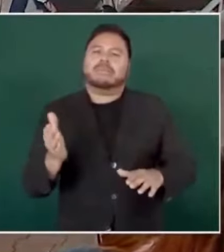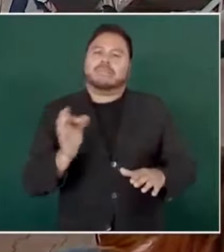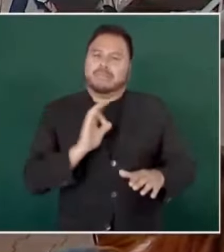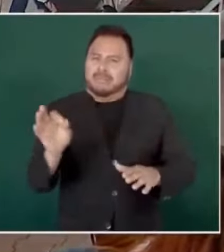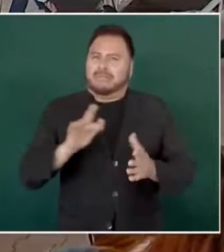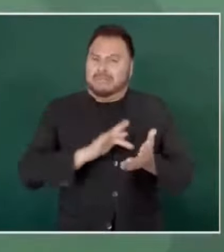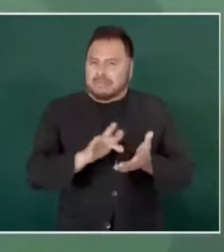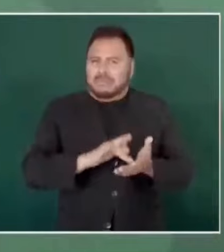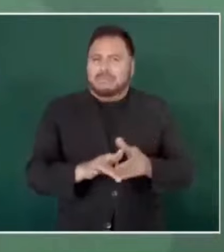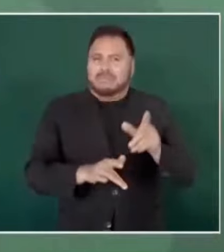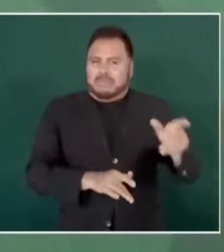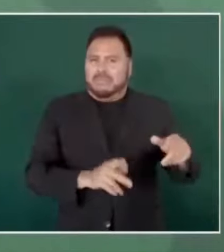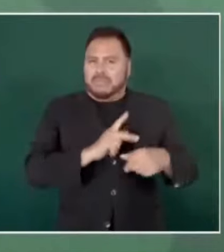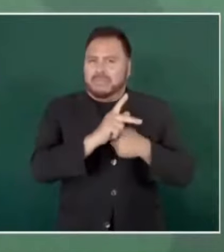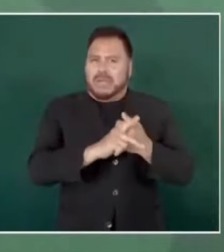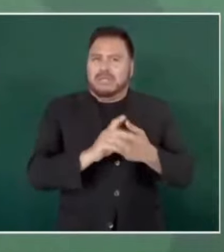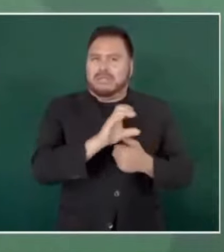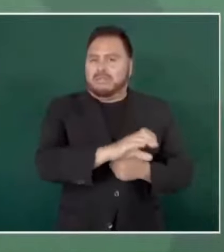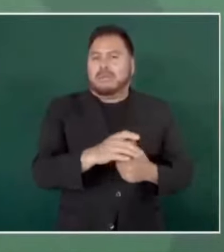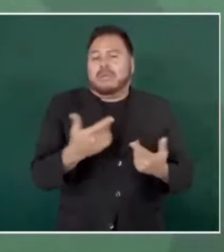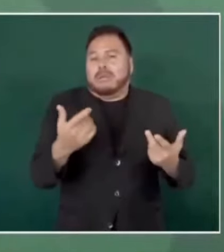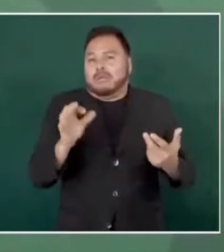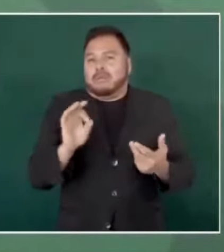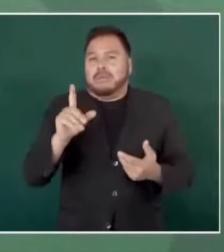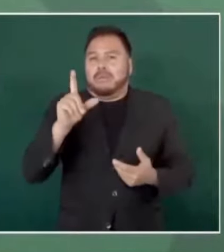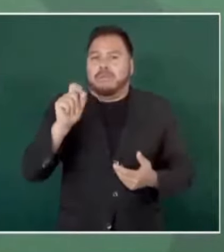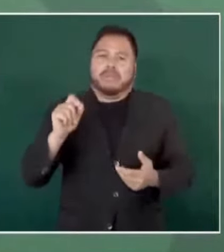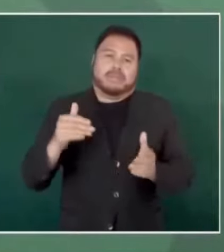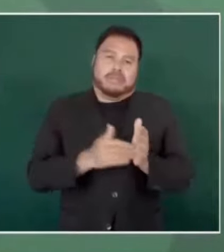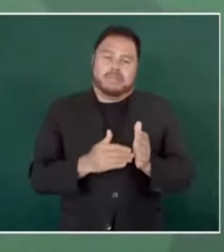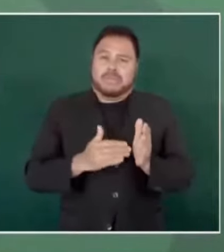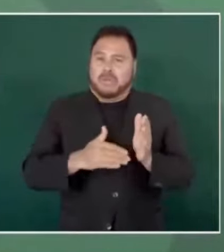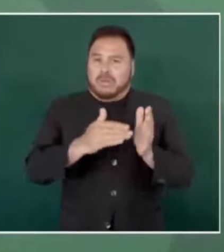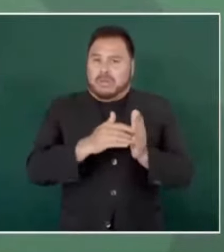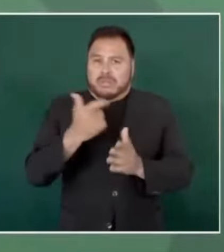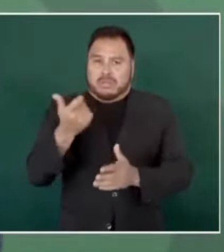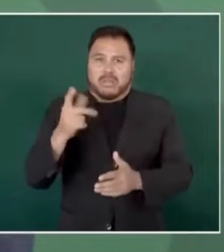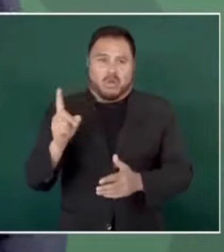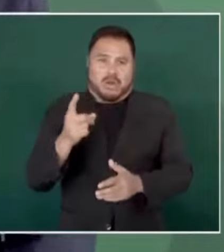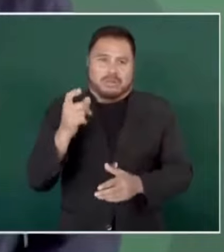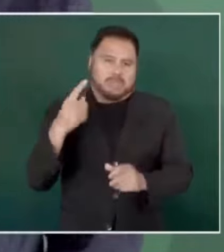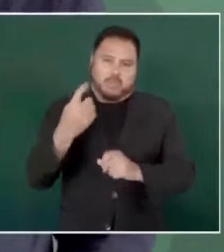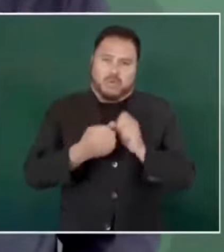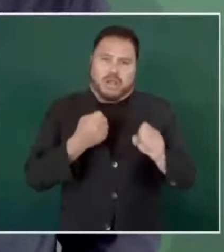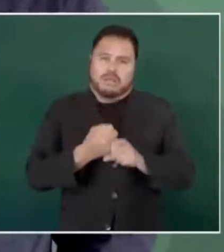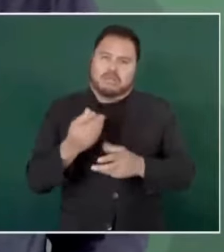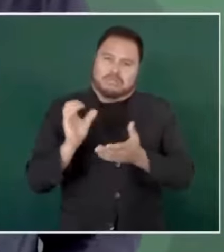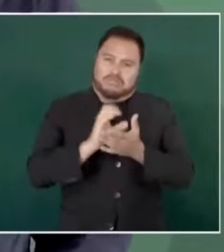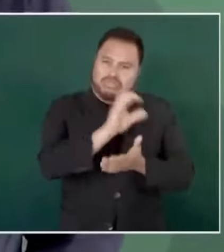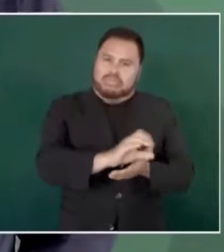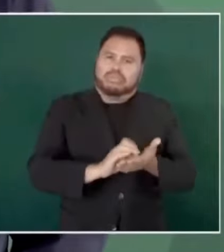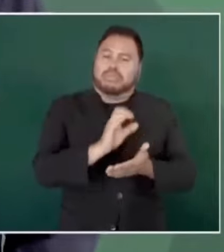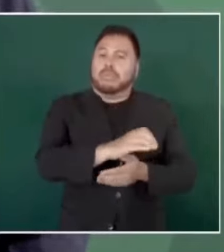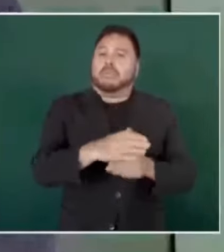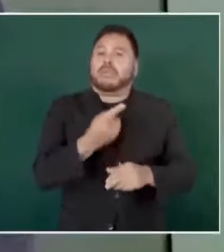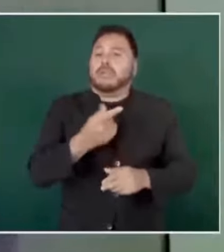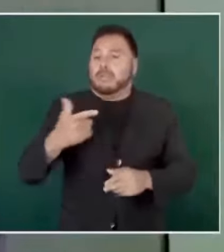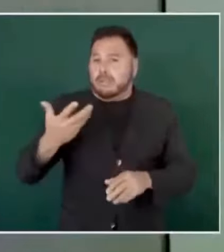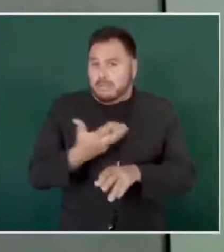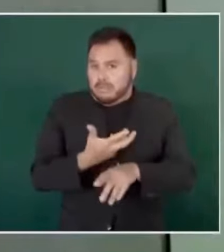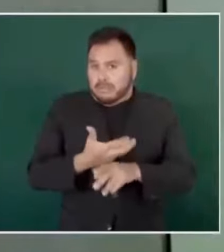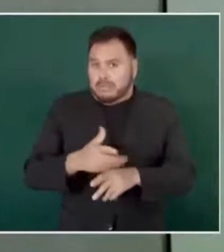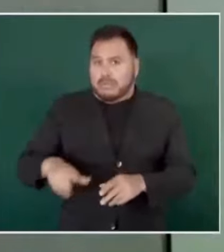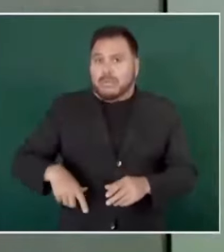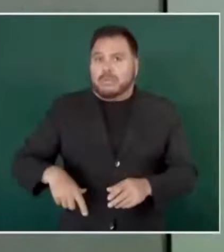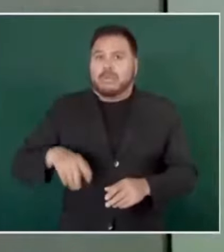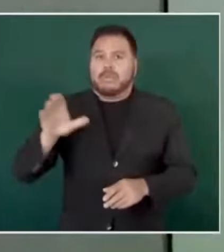porque Estados Unidos, el gobierno de Estados Unidos